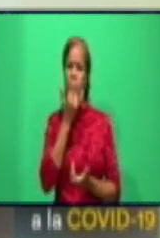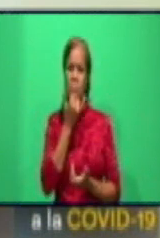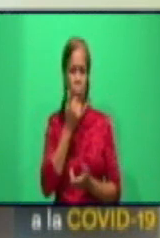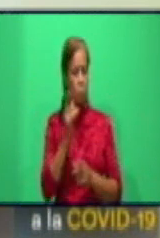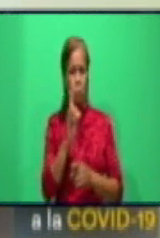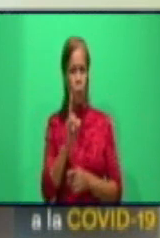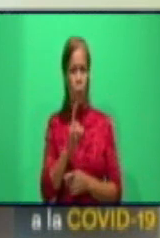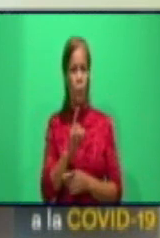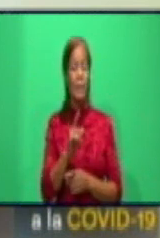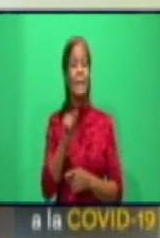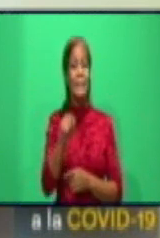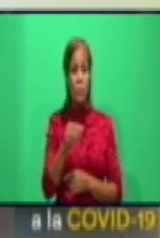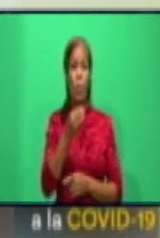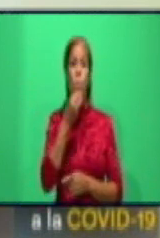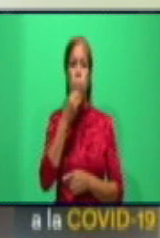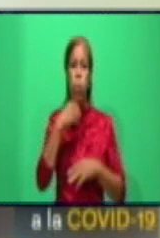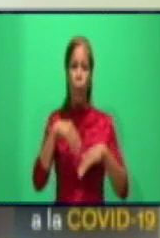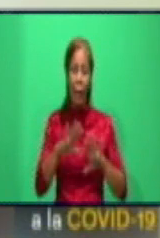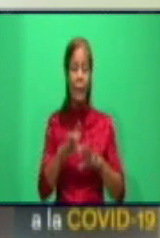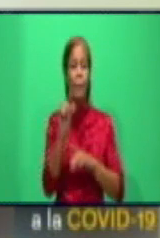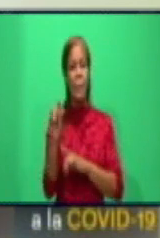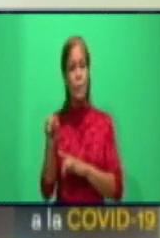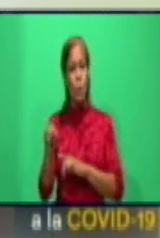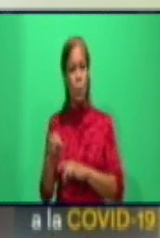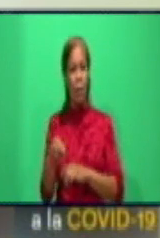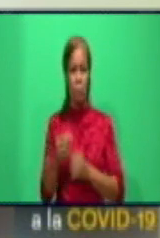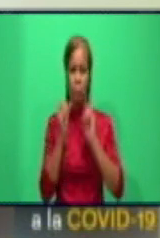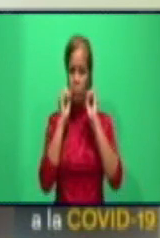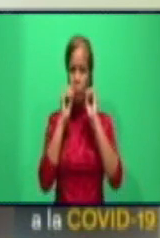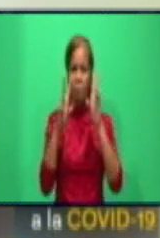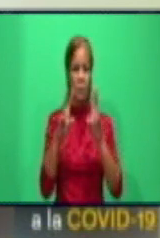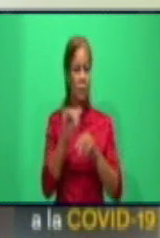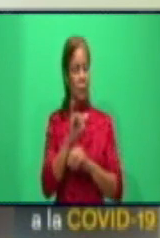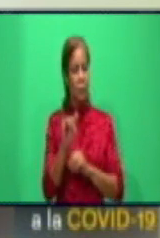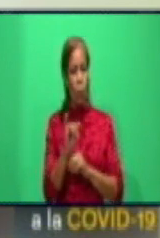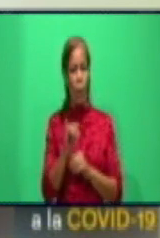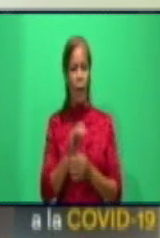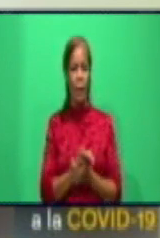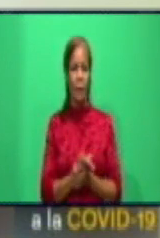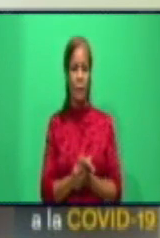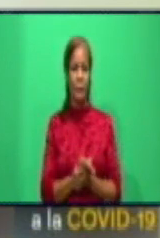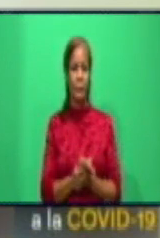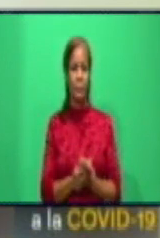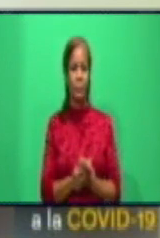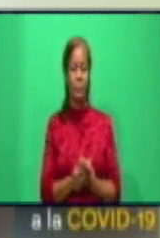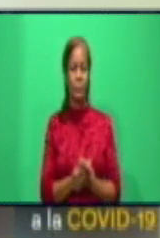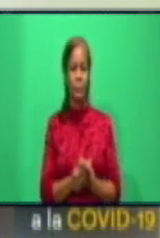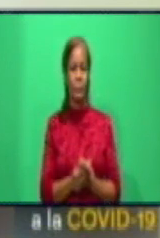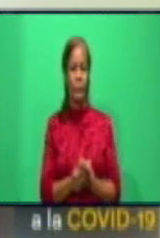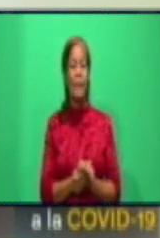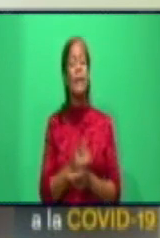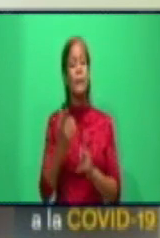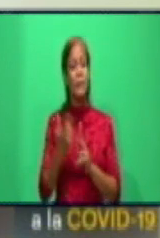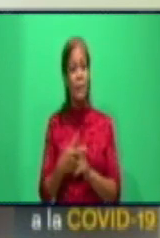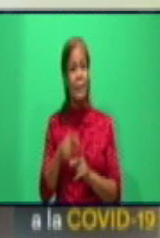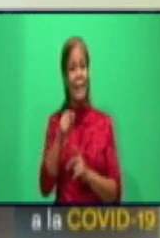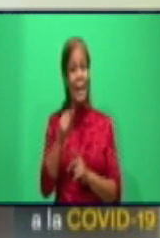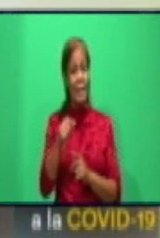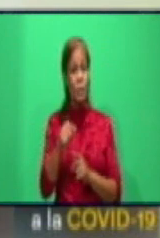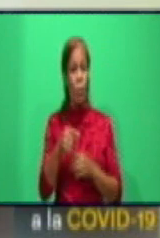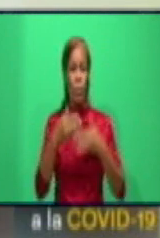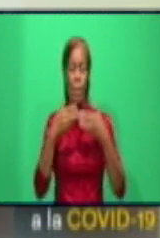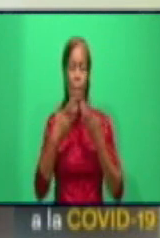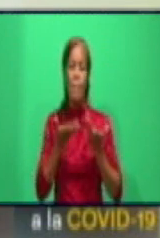generar una inmunidad artificial, teniendo en cuenta que es a punto de partida del medicamento y que genera una